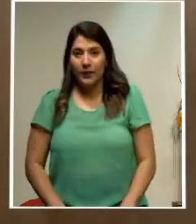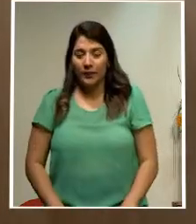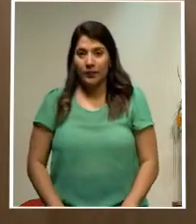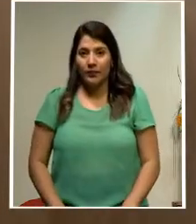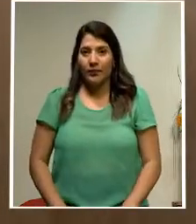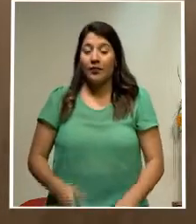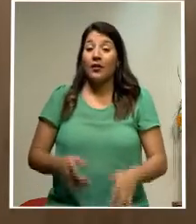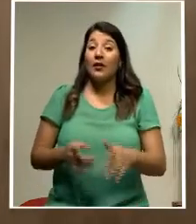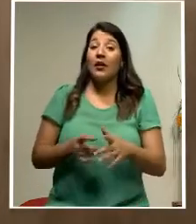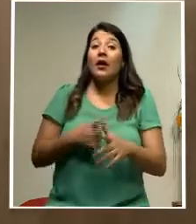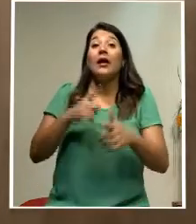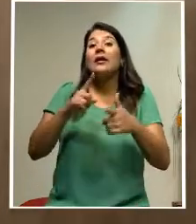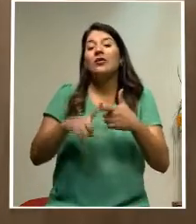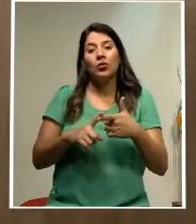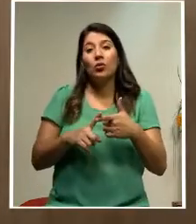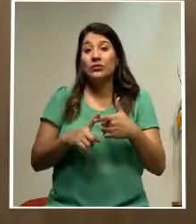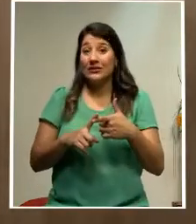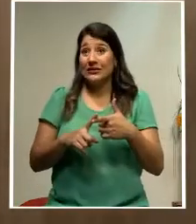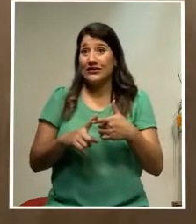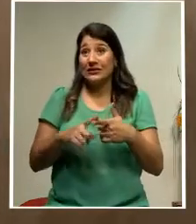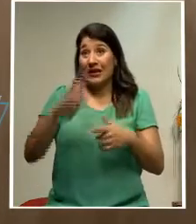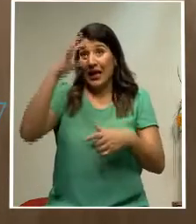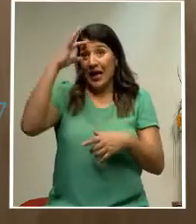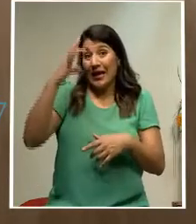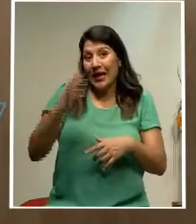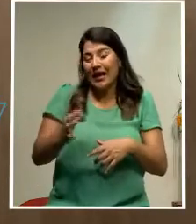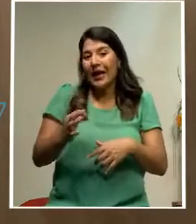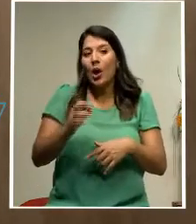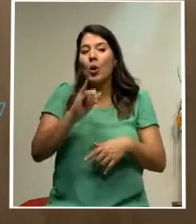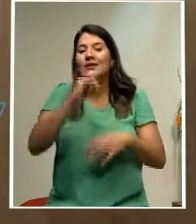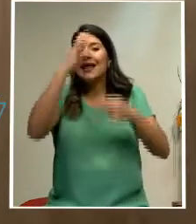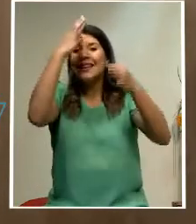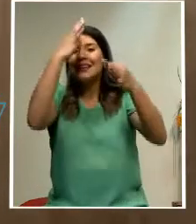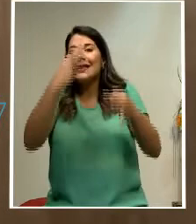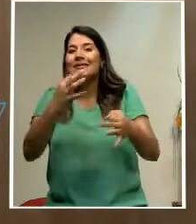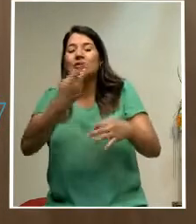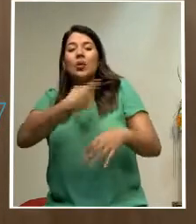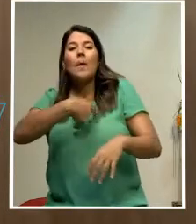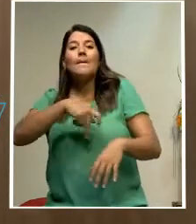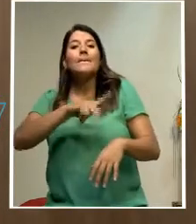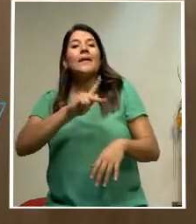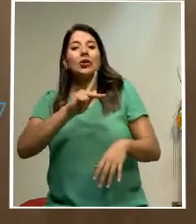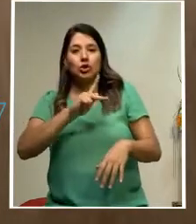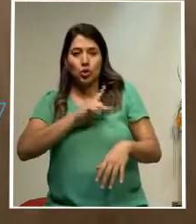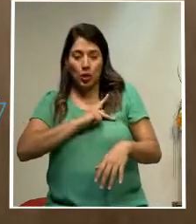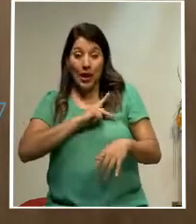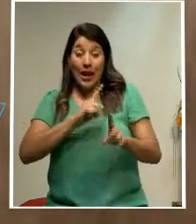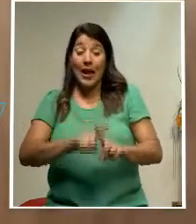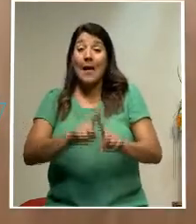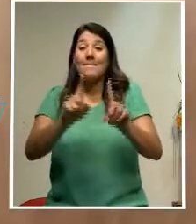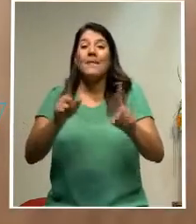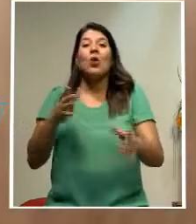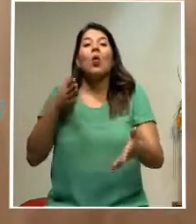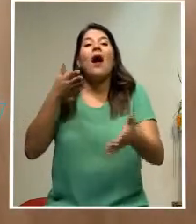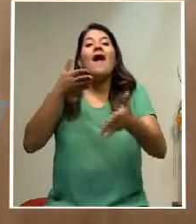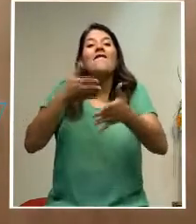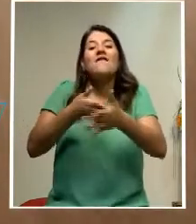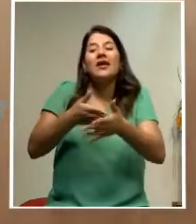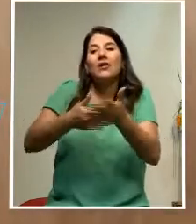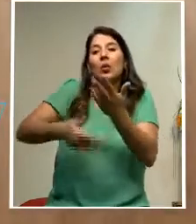es una decisión personal que afecta directamente la dinámica interpersonal